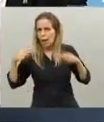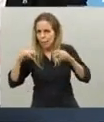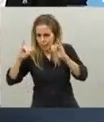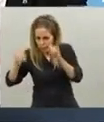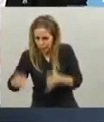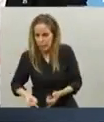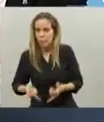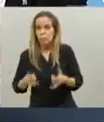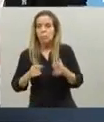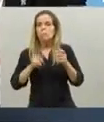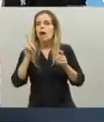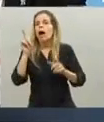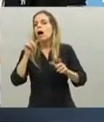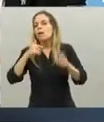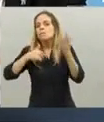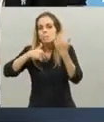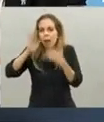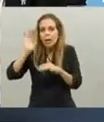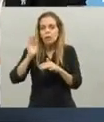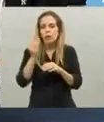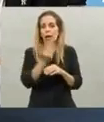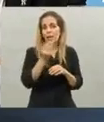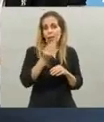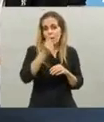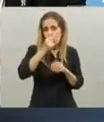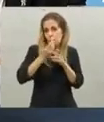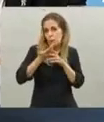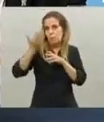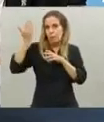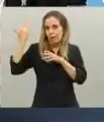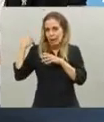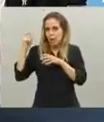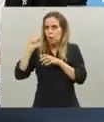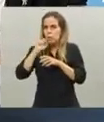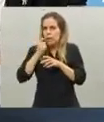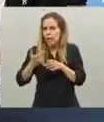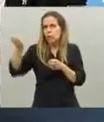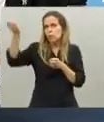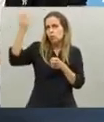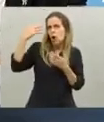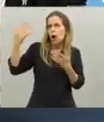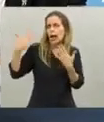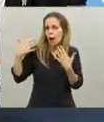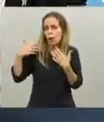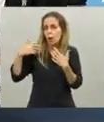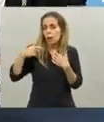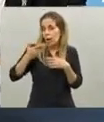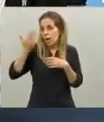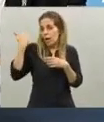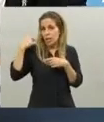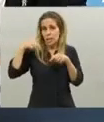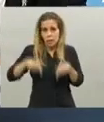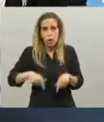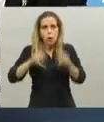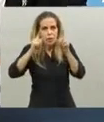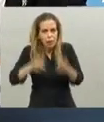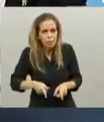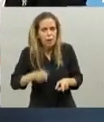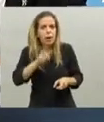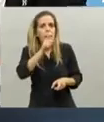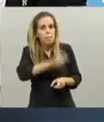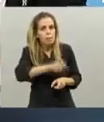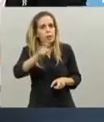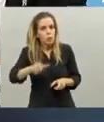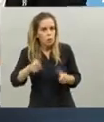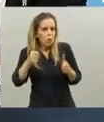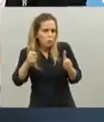alguna excepción encontraremos, pero en términos generales, tanto el fin de semana pasado, que estuvo lindísimo de temperatura y hoy, no ha habido problemas, la gente cumple,